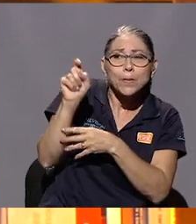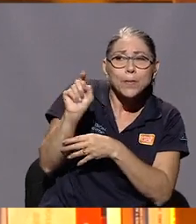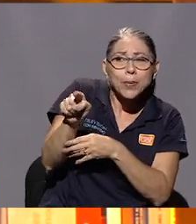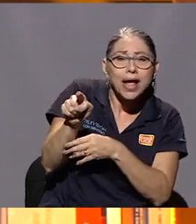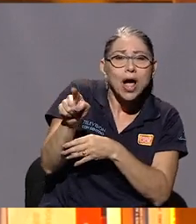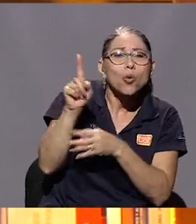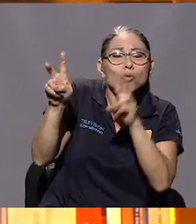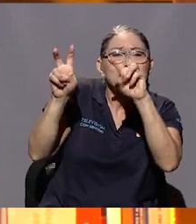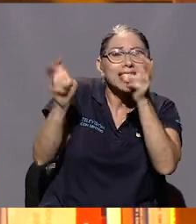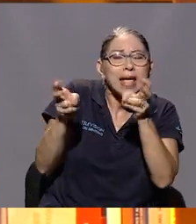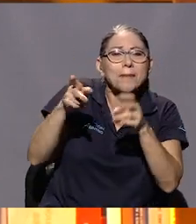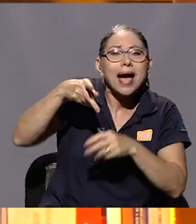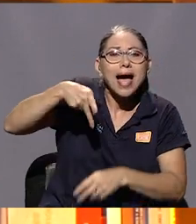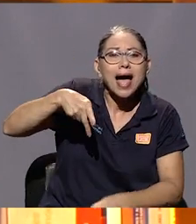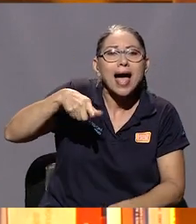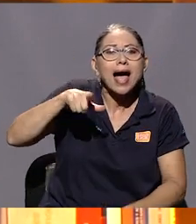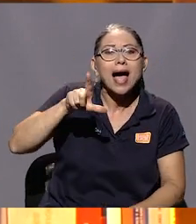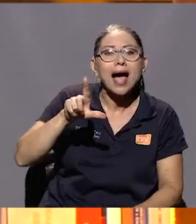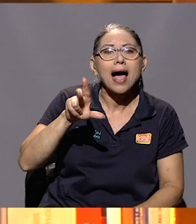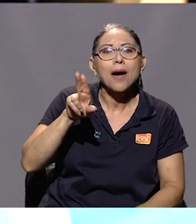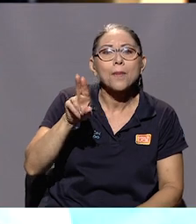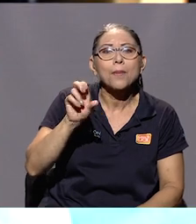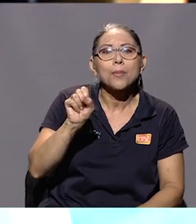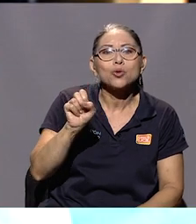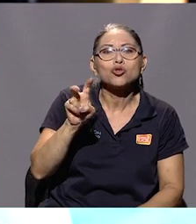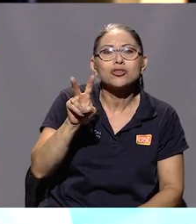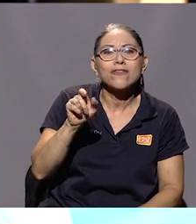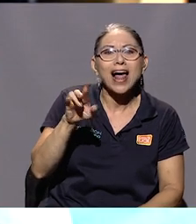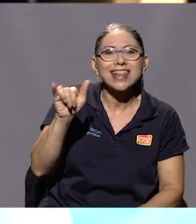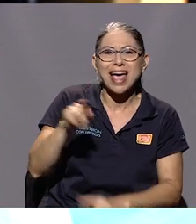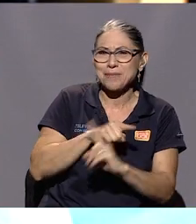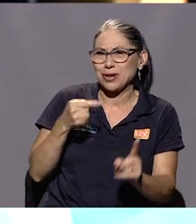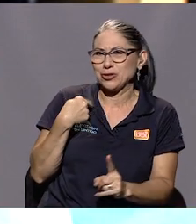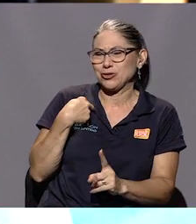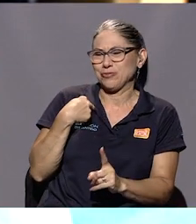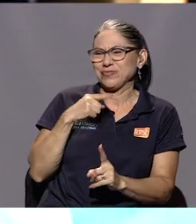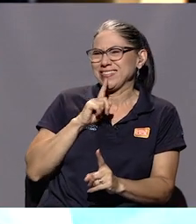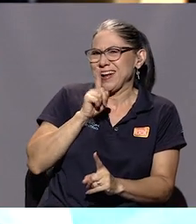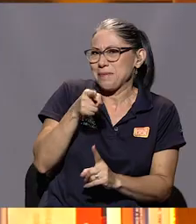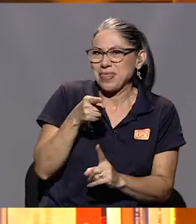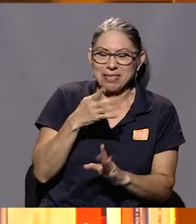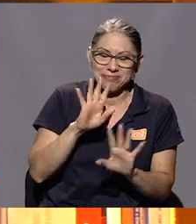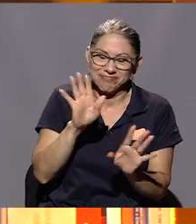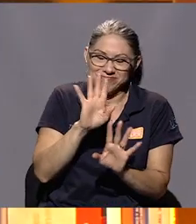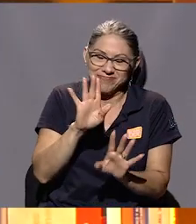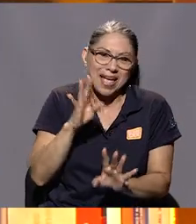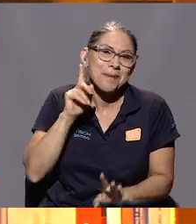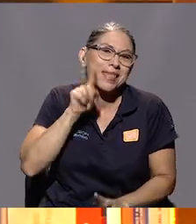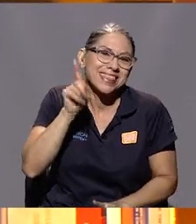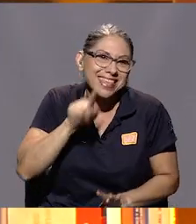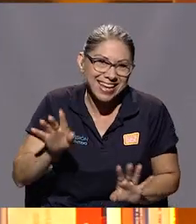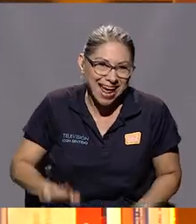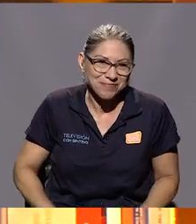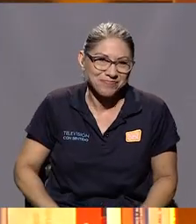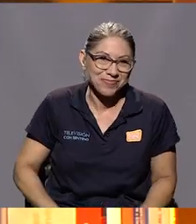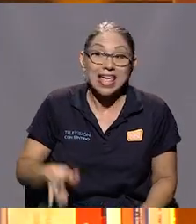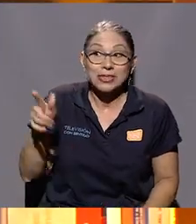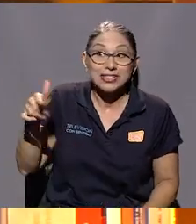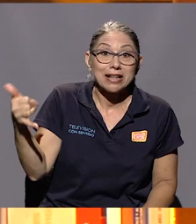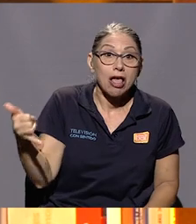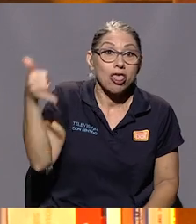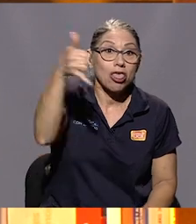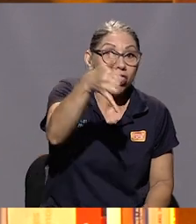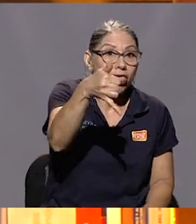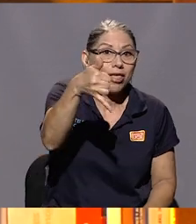sobre un asunto de la plusvalía. Era mentira. Absoluta. Digo, y ya se puso, José.